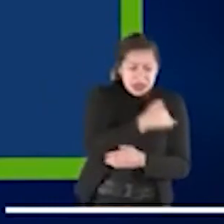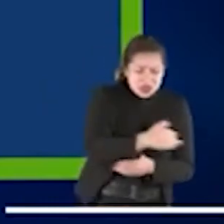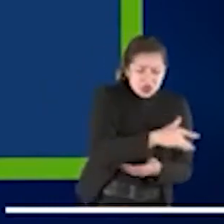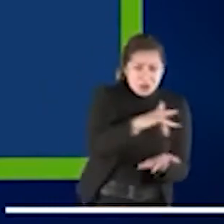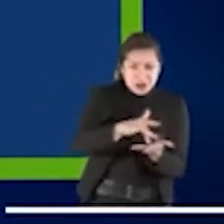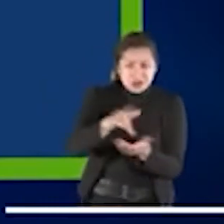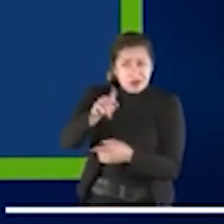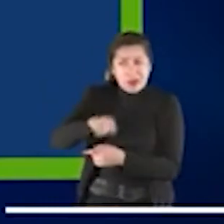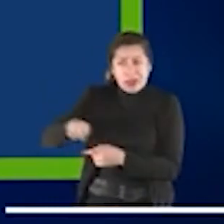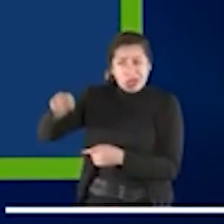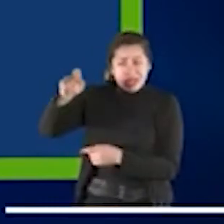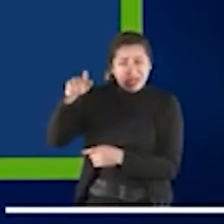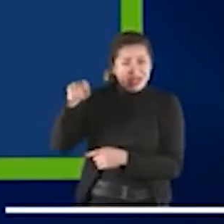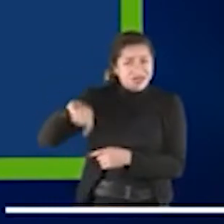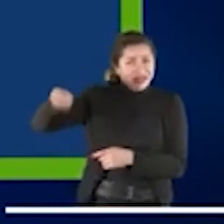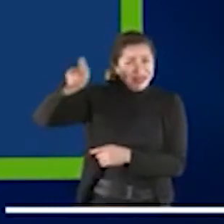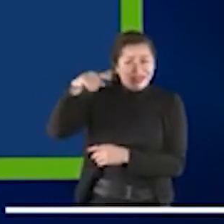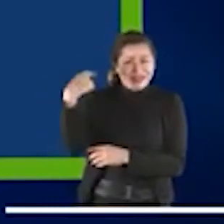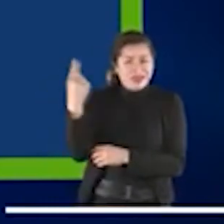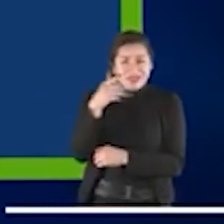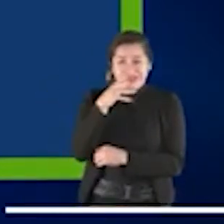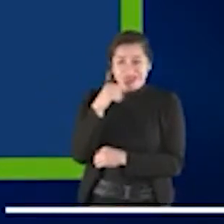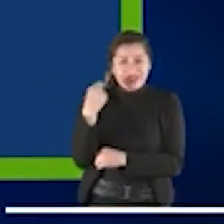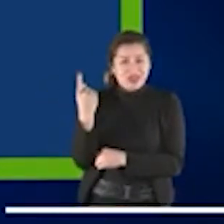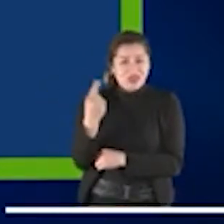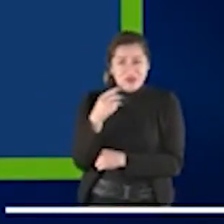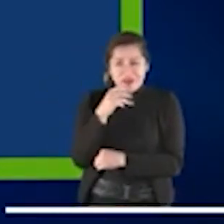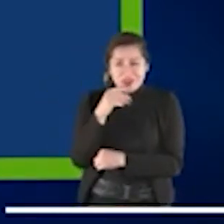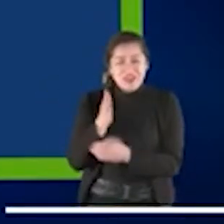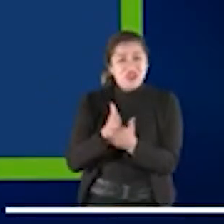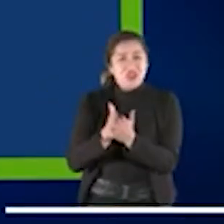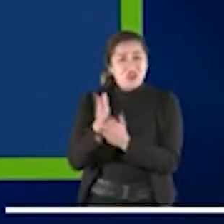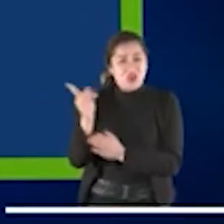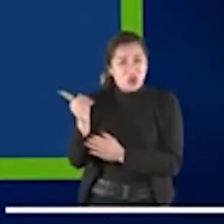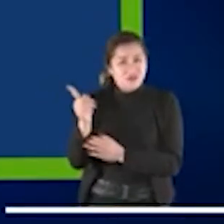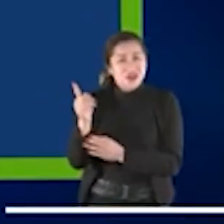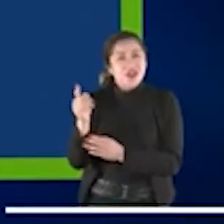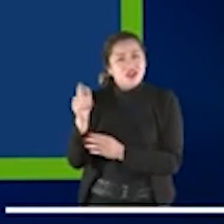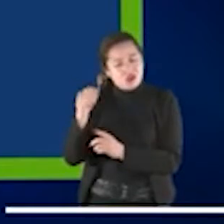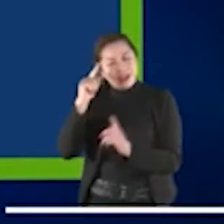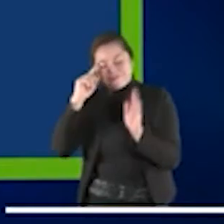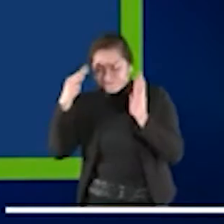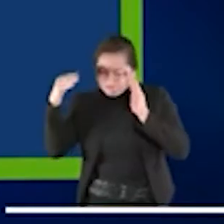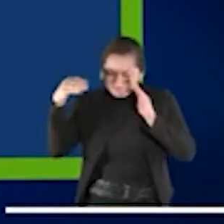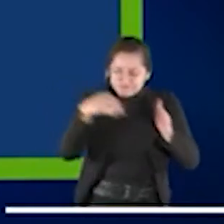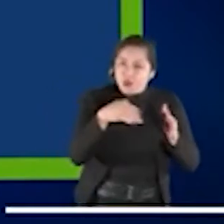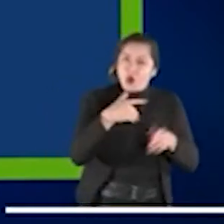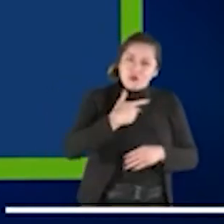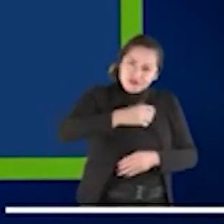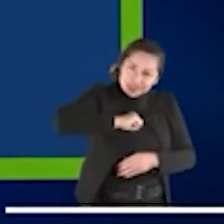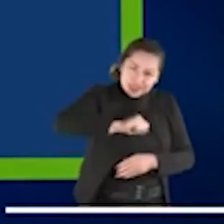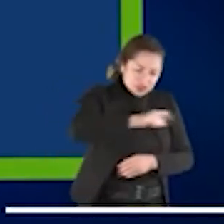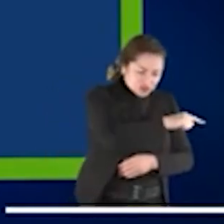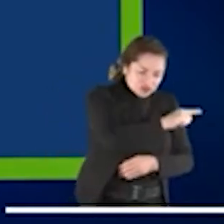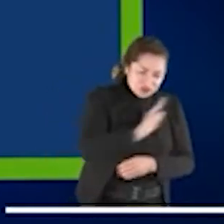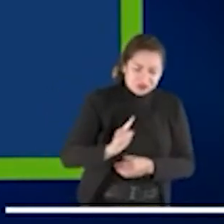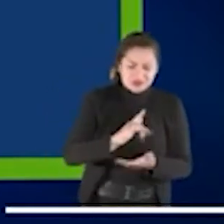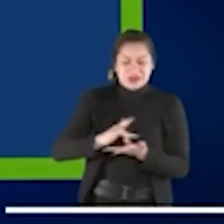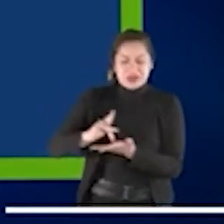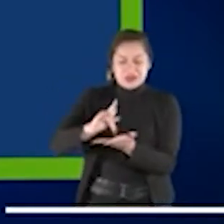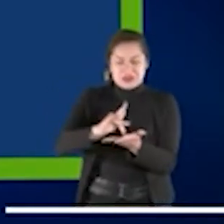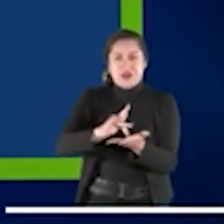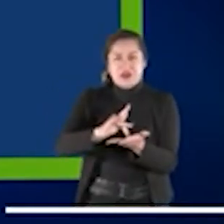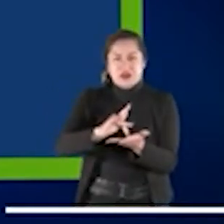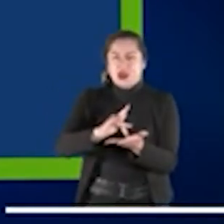al cual tenemos todos que dirigirnos. Eso claramente se puede hacer de muchas